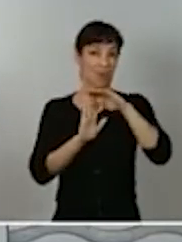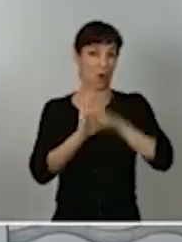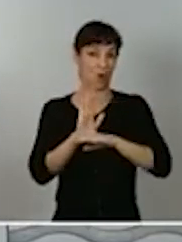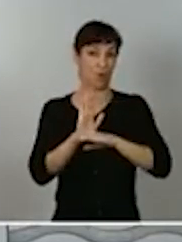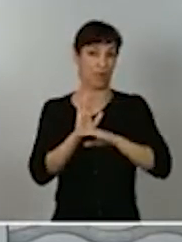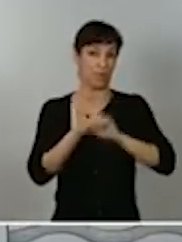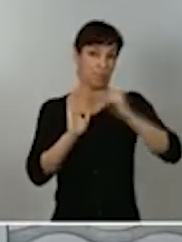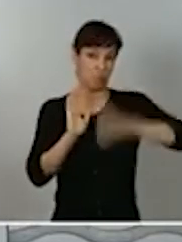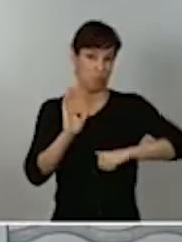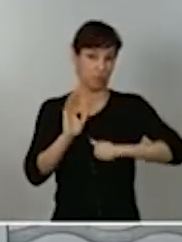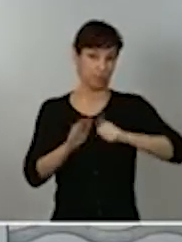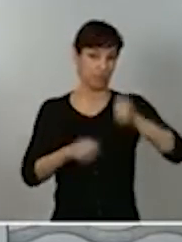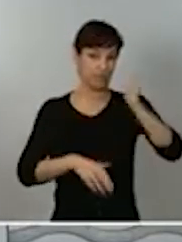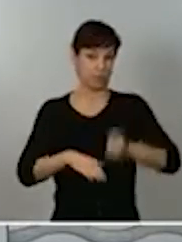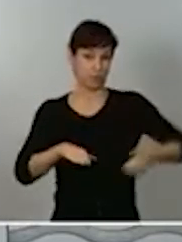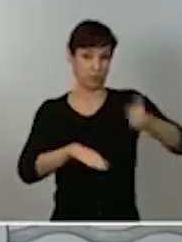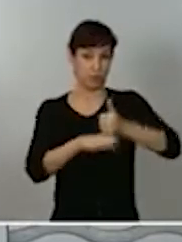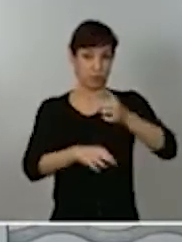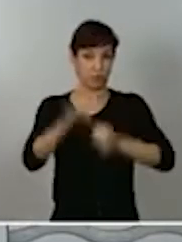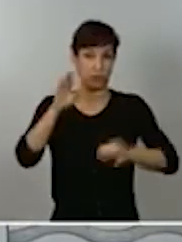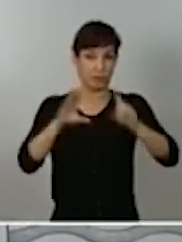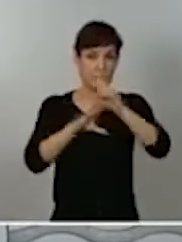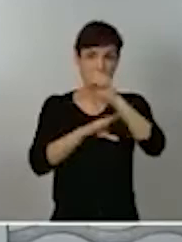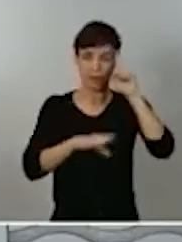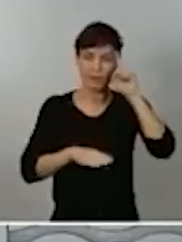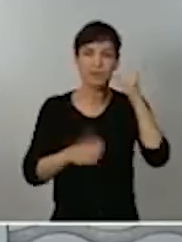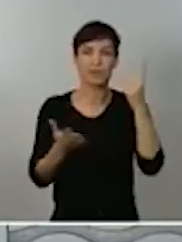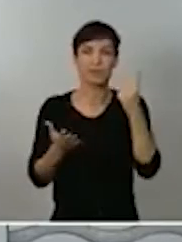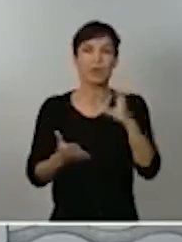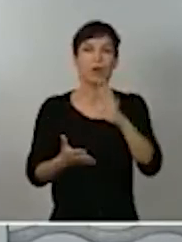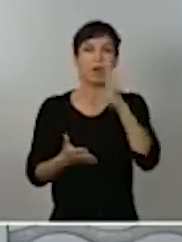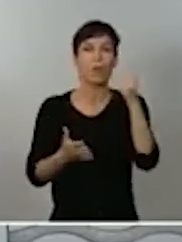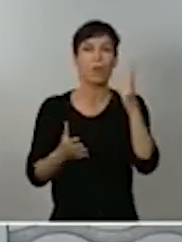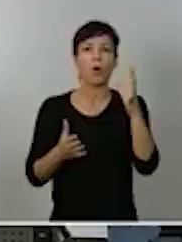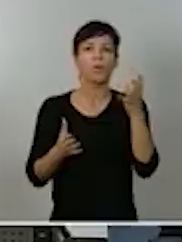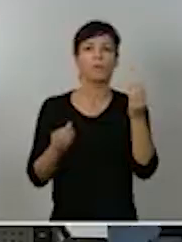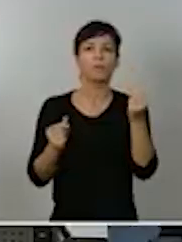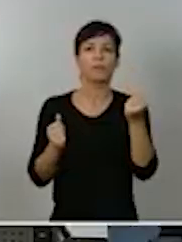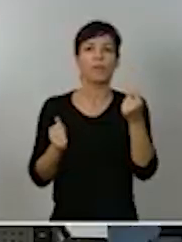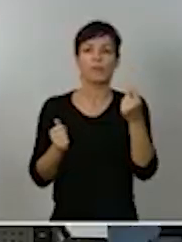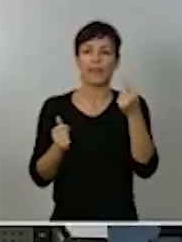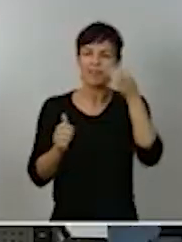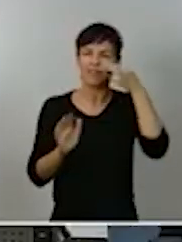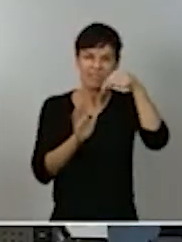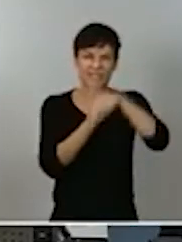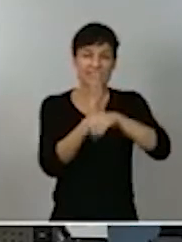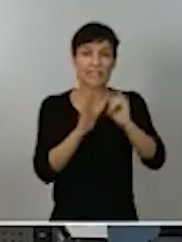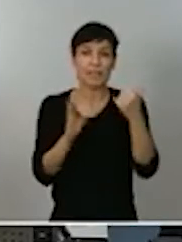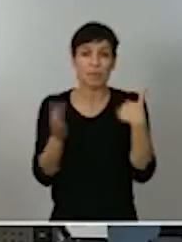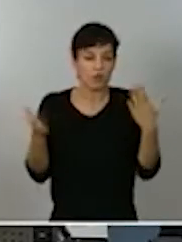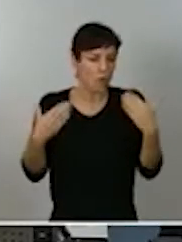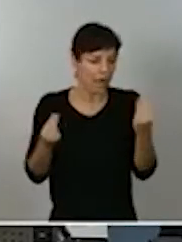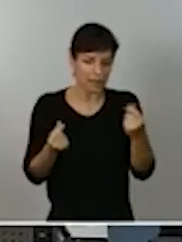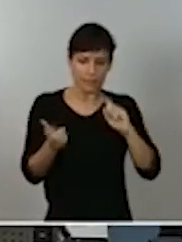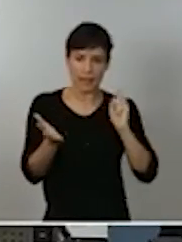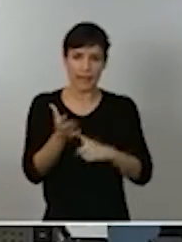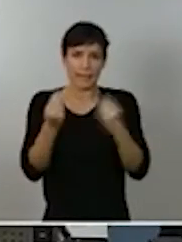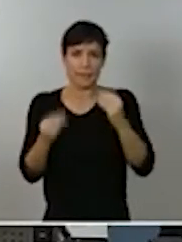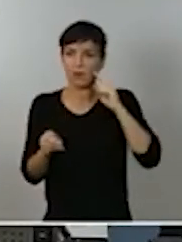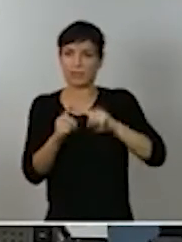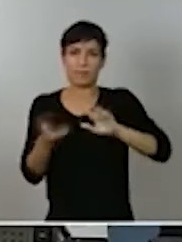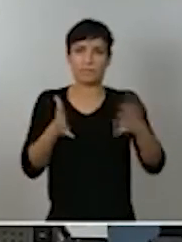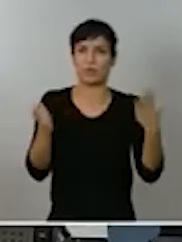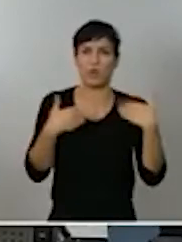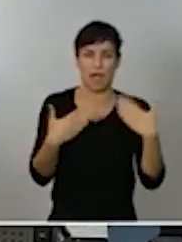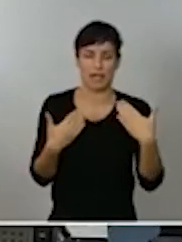Tribunal Superior de Justicia de Madrid por razones no de fondo, sino de mera habilitación legal para adoptarlas. En esa conversación, el